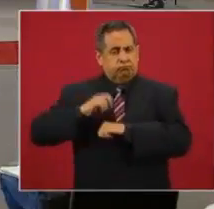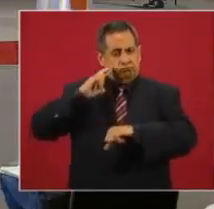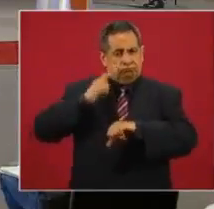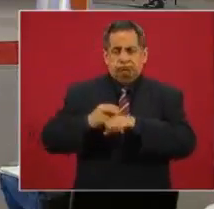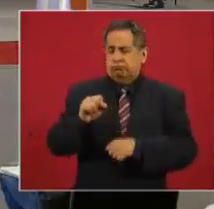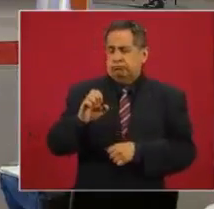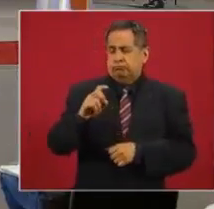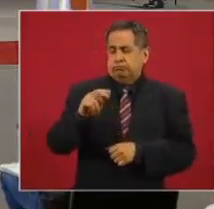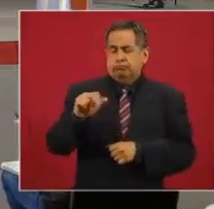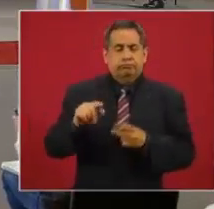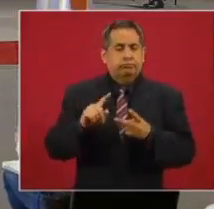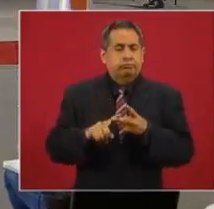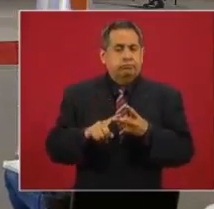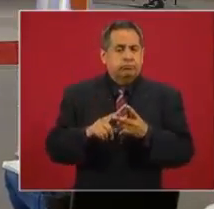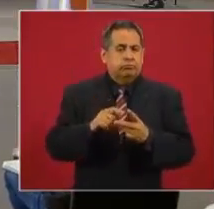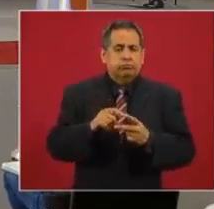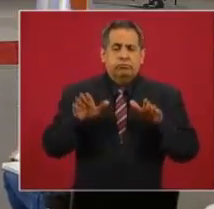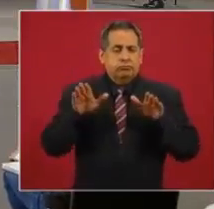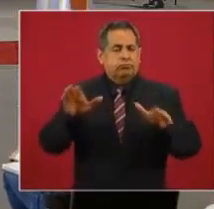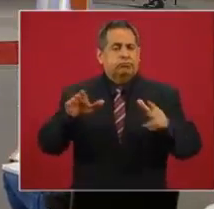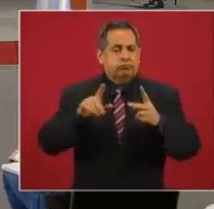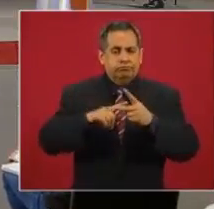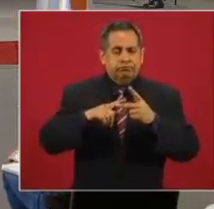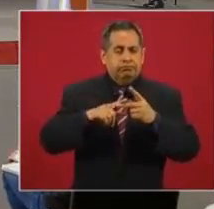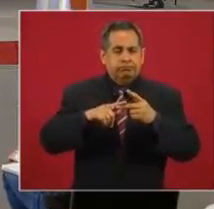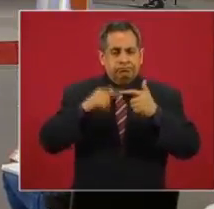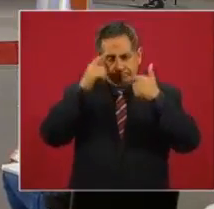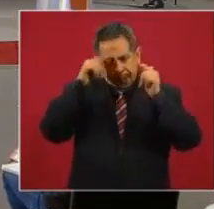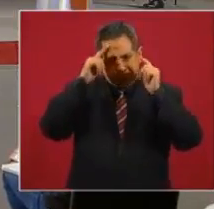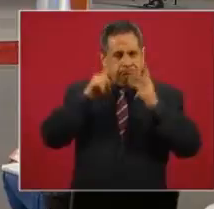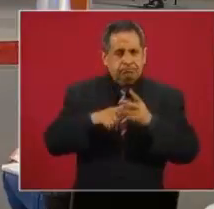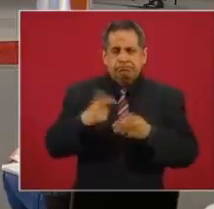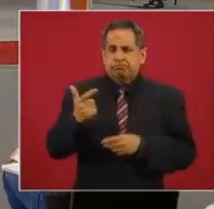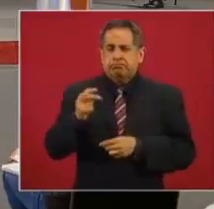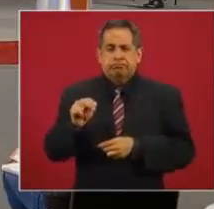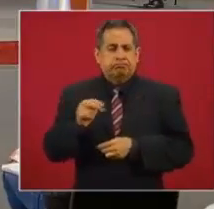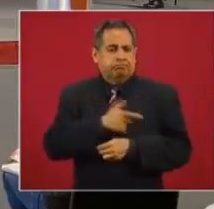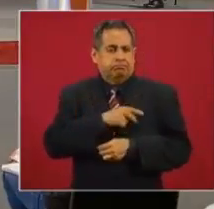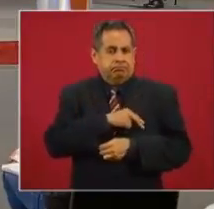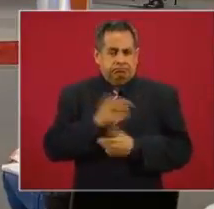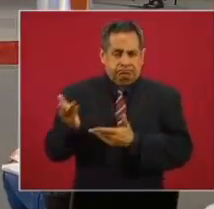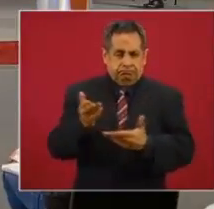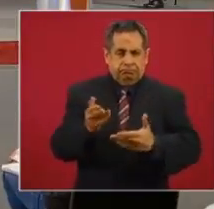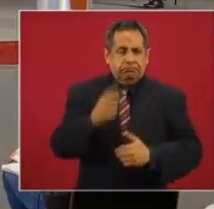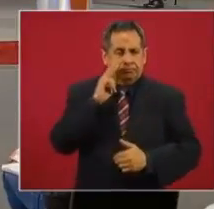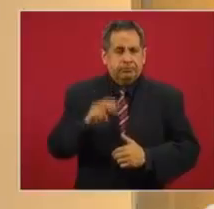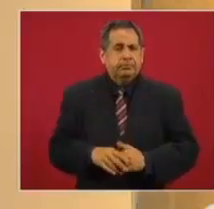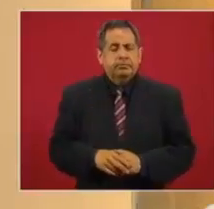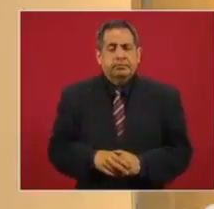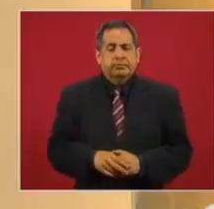Sedena o Ejército, Fuerza Aérea, Armada y Guardia Nacional. Adelante, por favor.